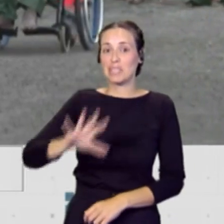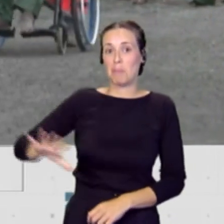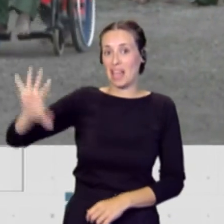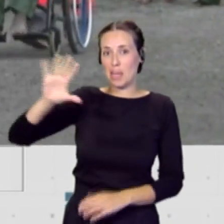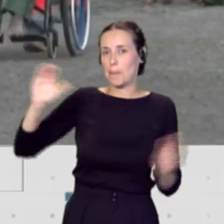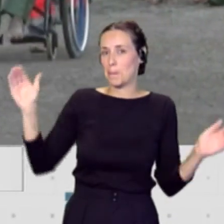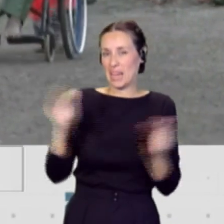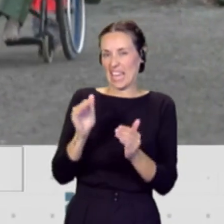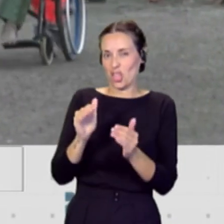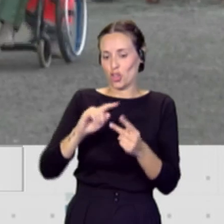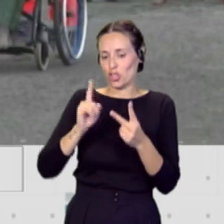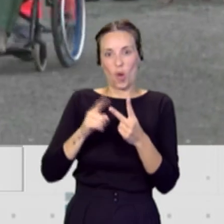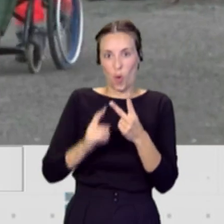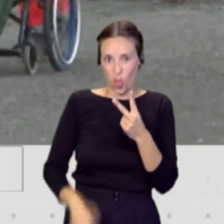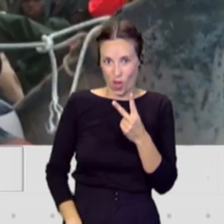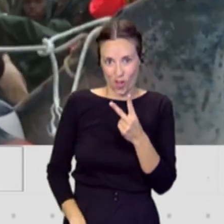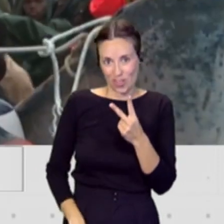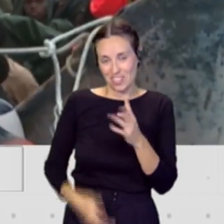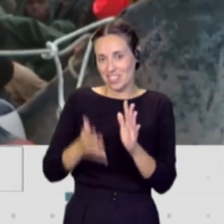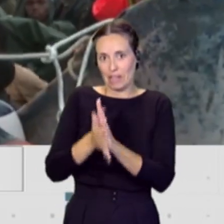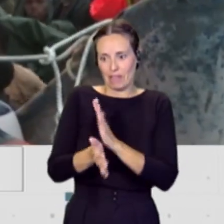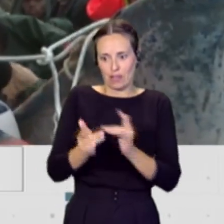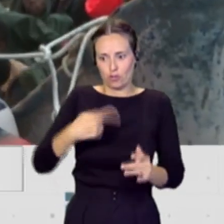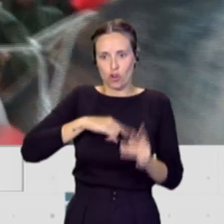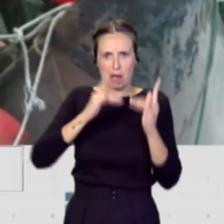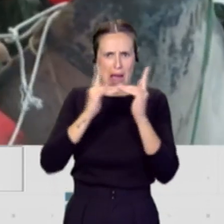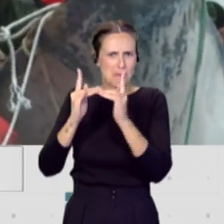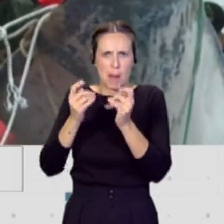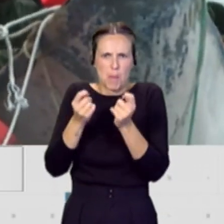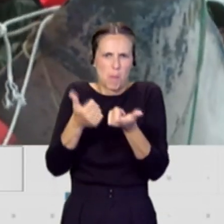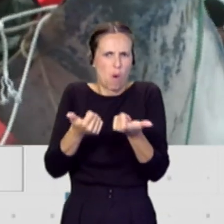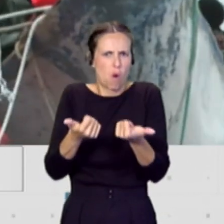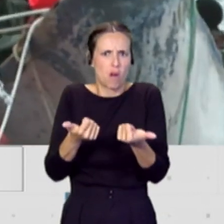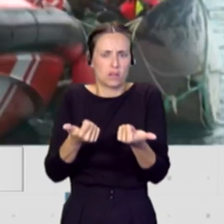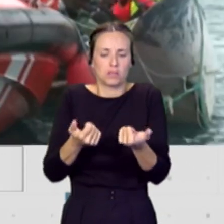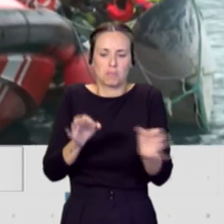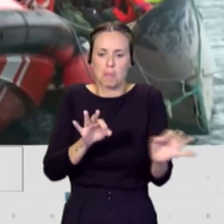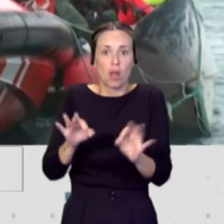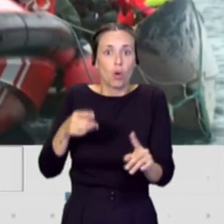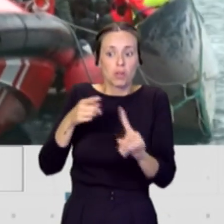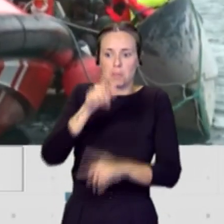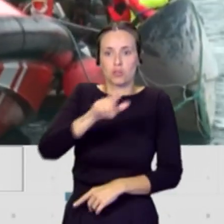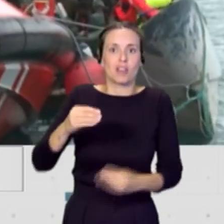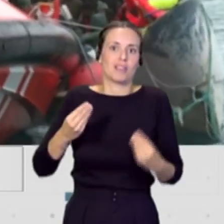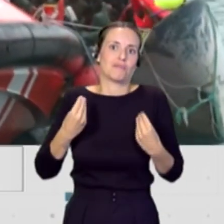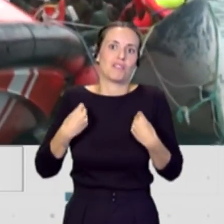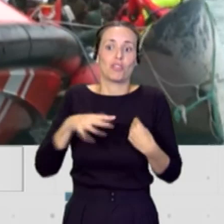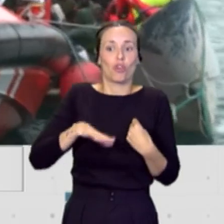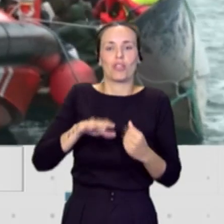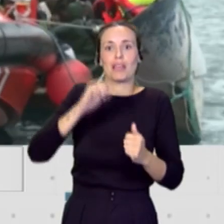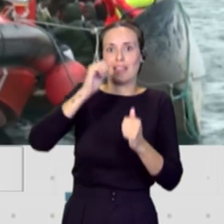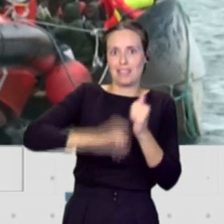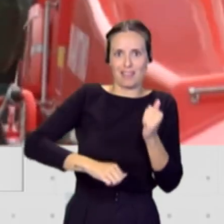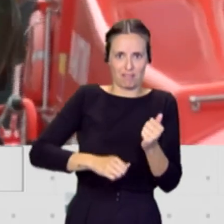que tenemos una provisión de camas pequeñas, que dispuestos para la población herreña, 11.000 habitantes,